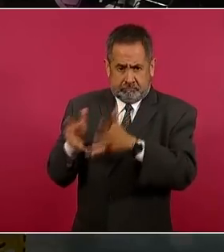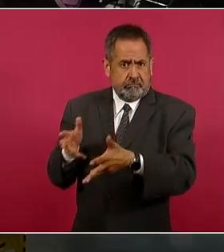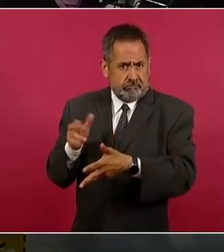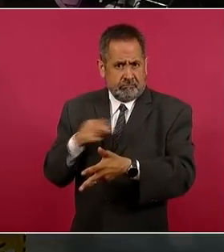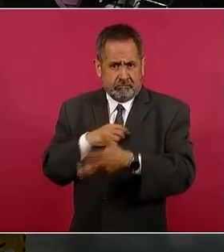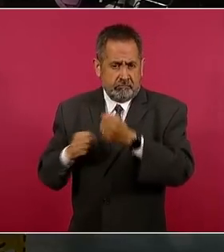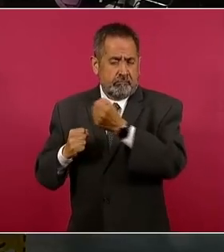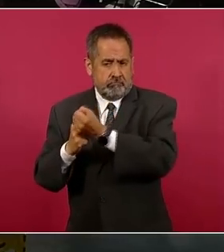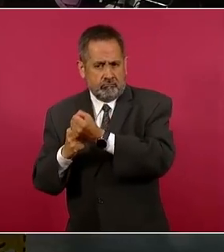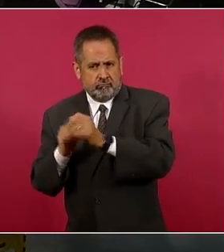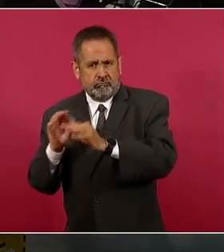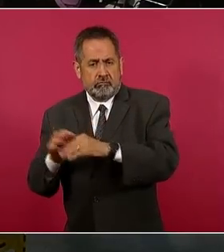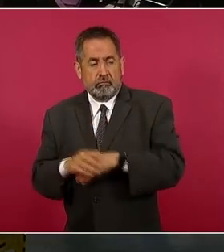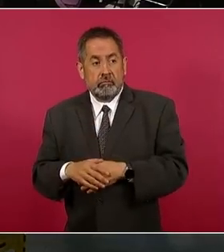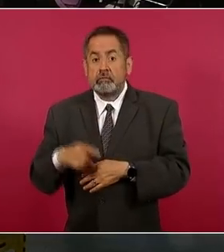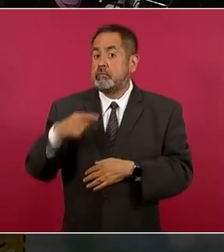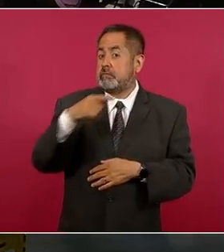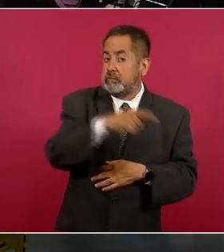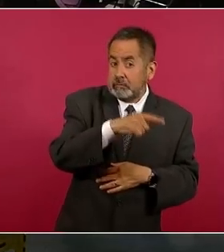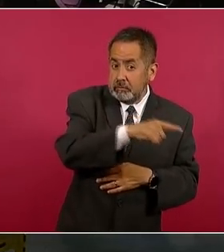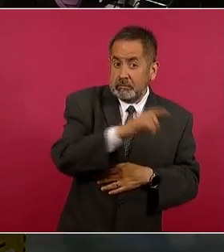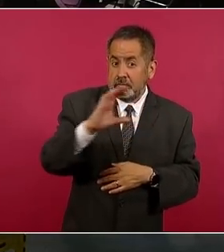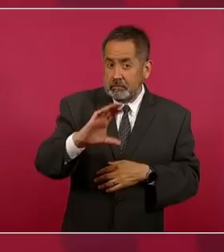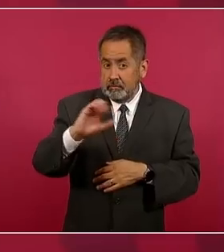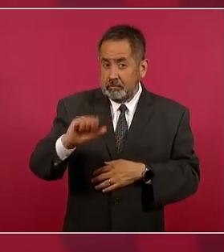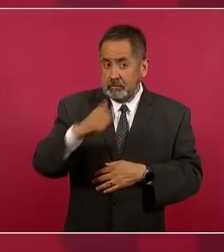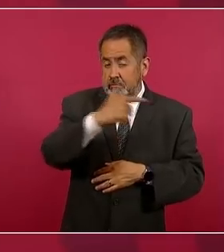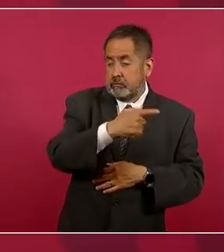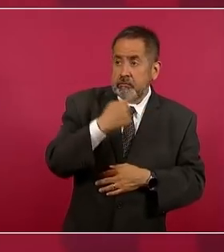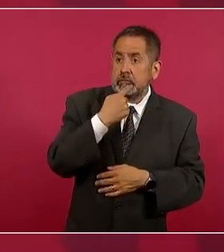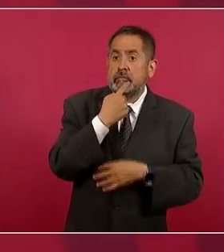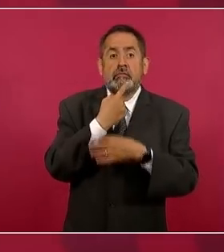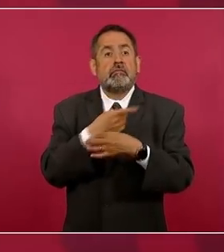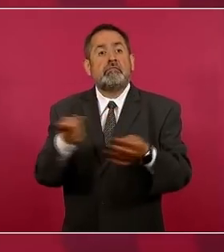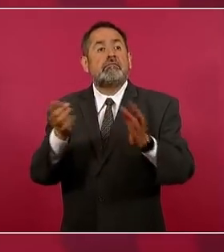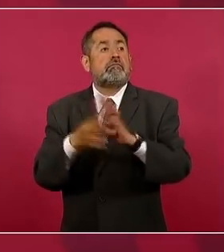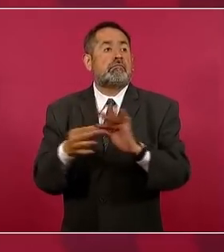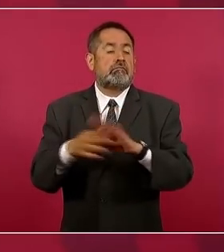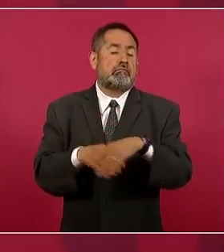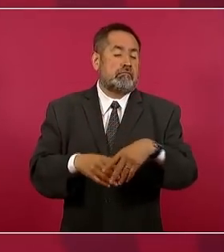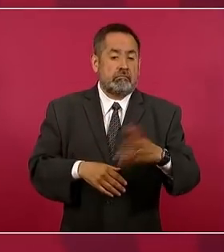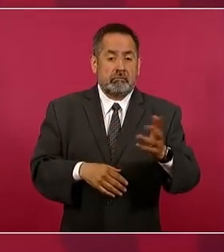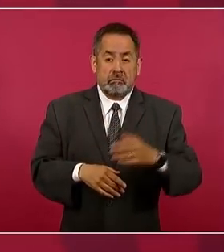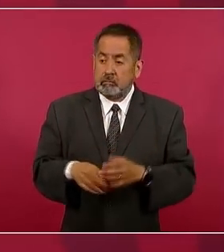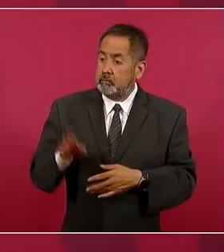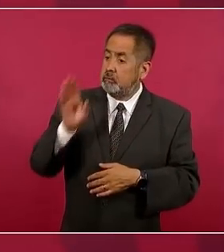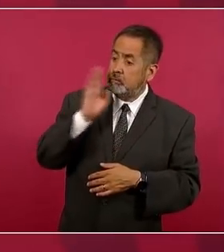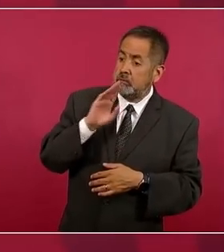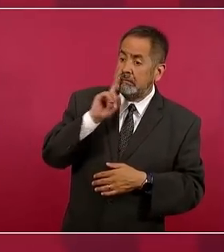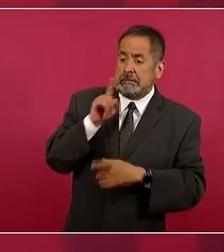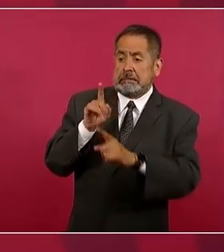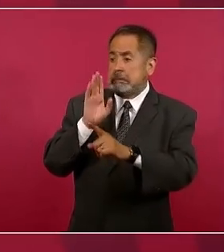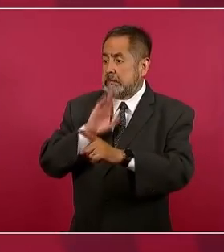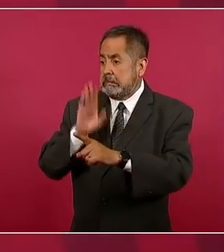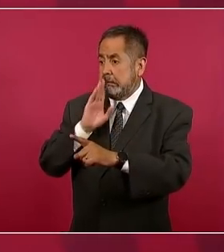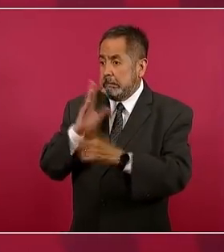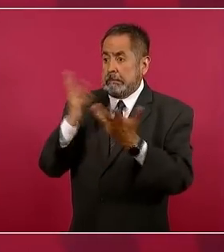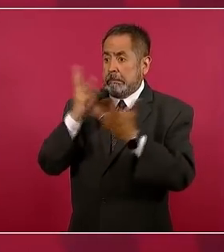y él salió a declarar de que estaba tan endeble